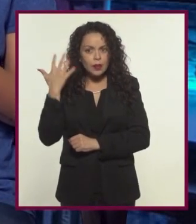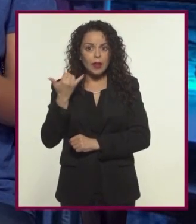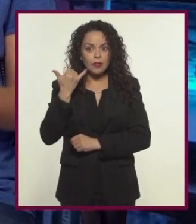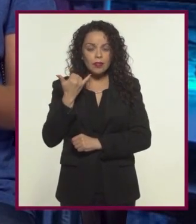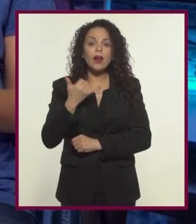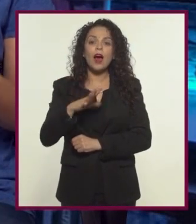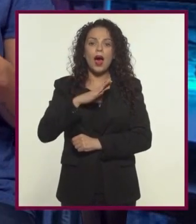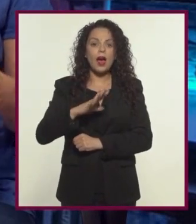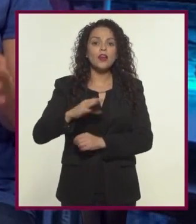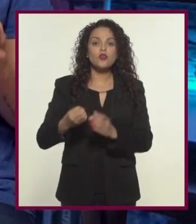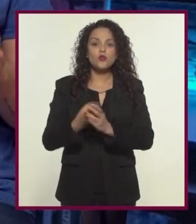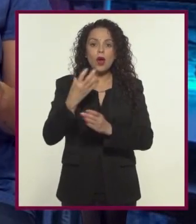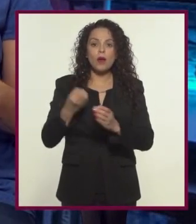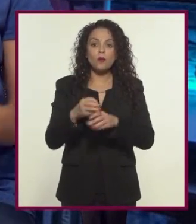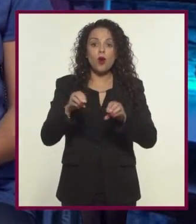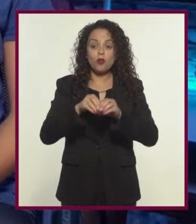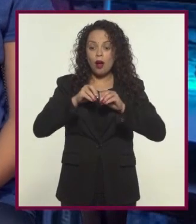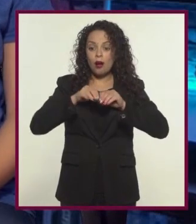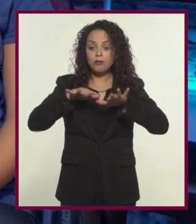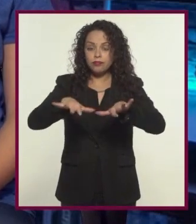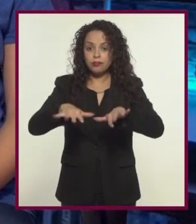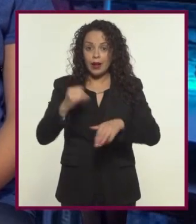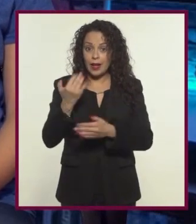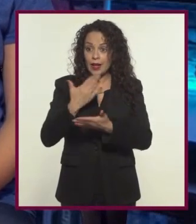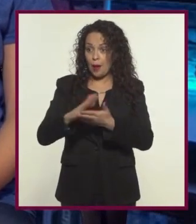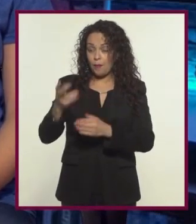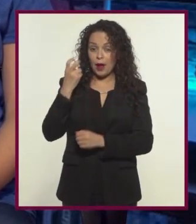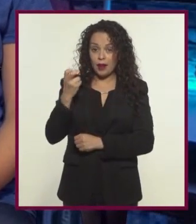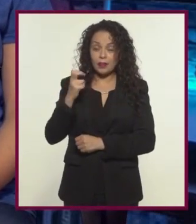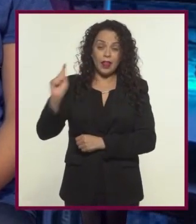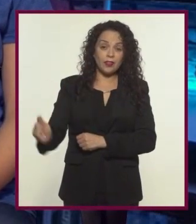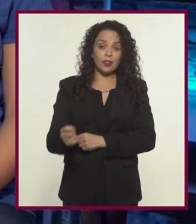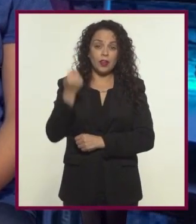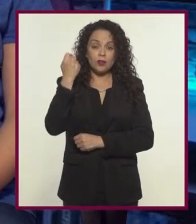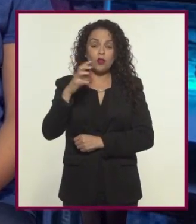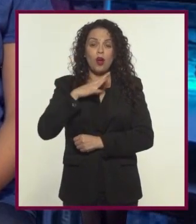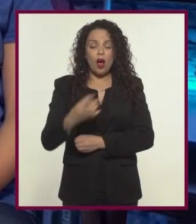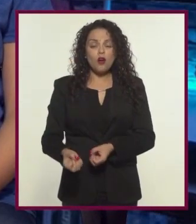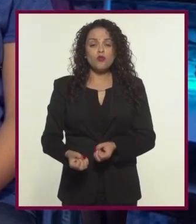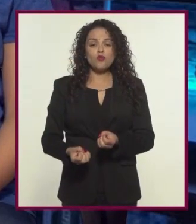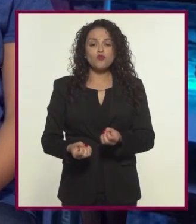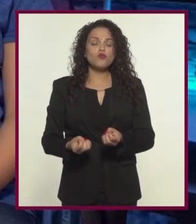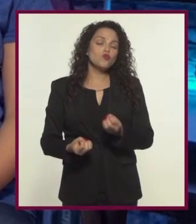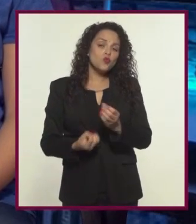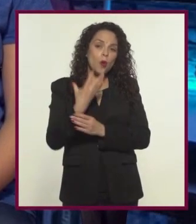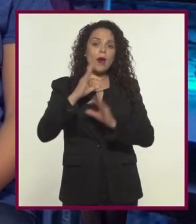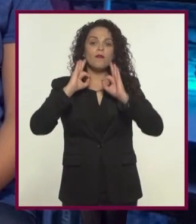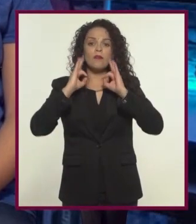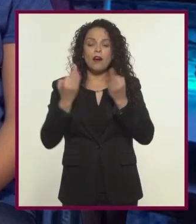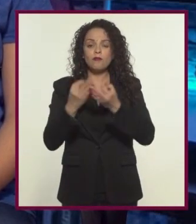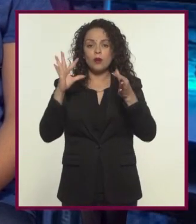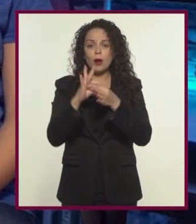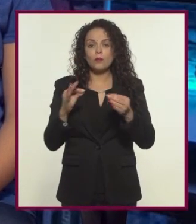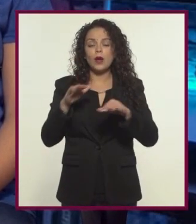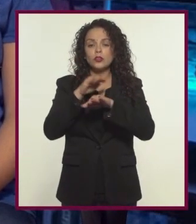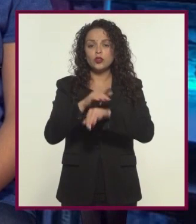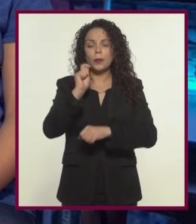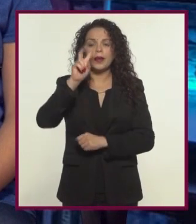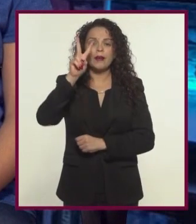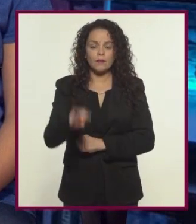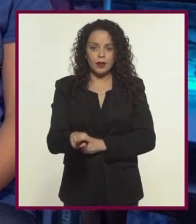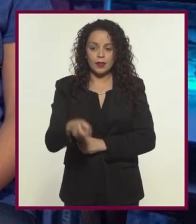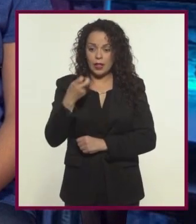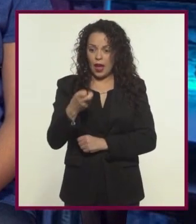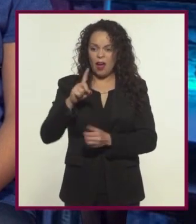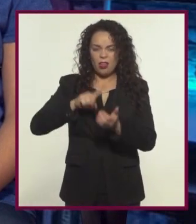y la distribución encontró nuevos canales Pero además de todo esto la tecnología ha creado nuevas posibilidades de hablar sobre